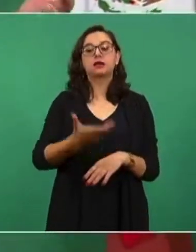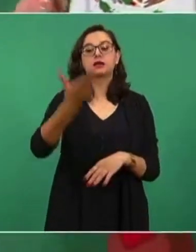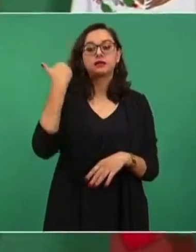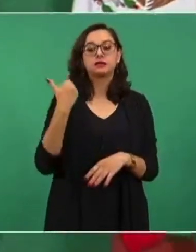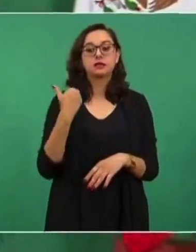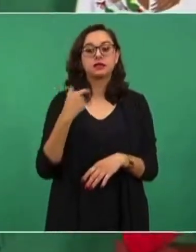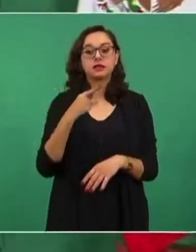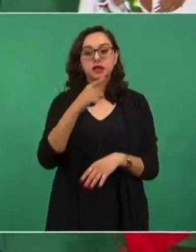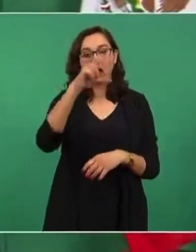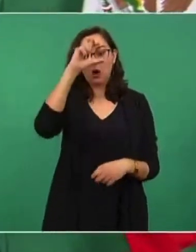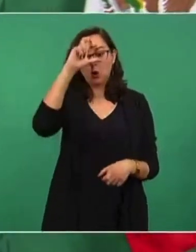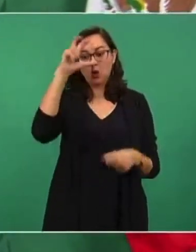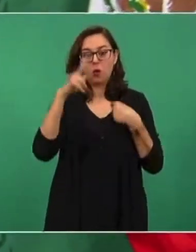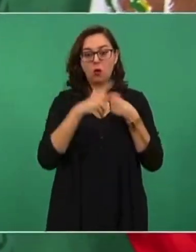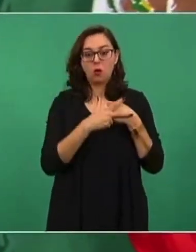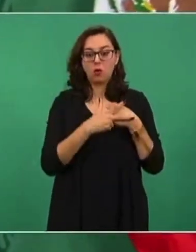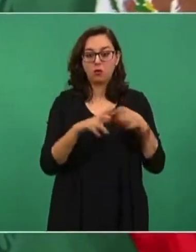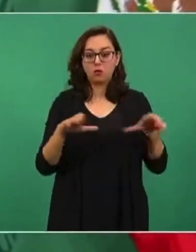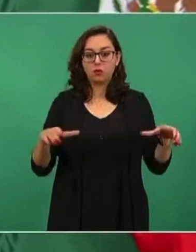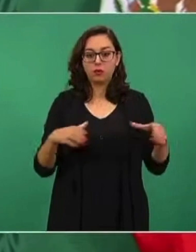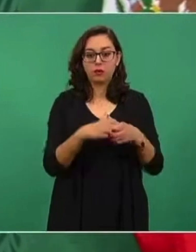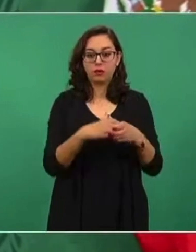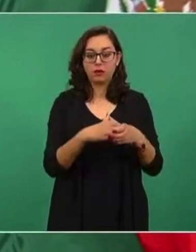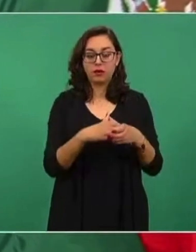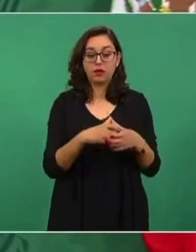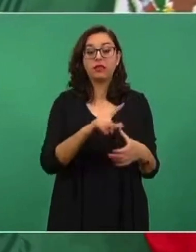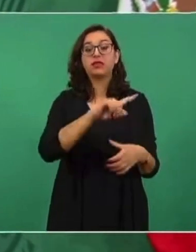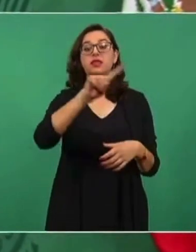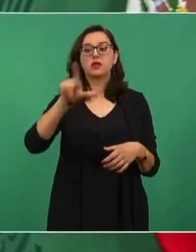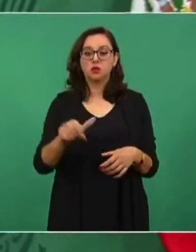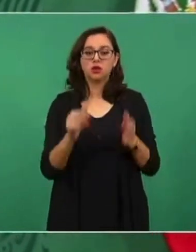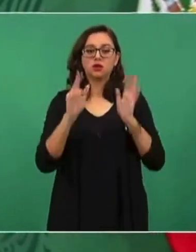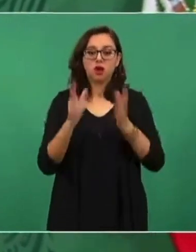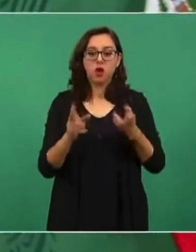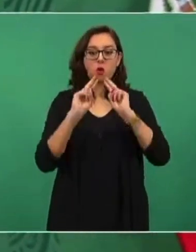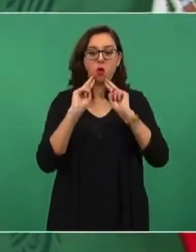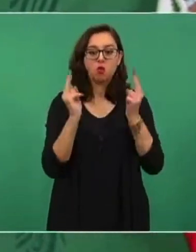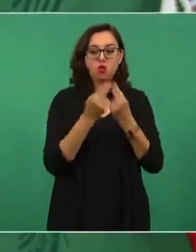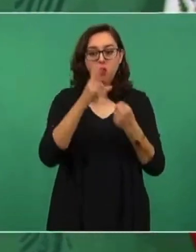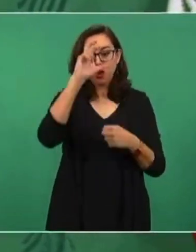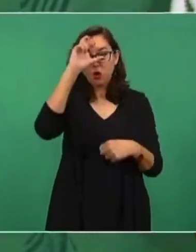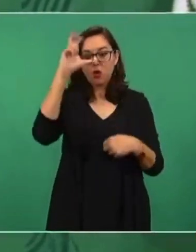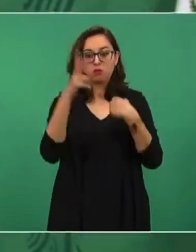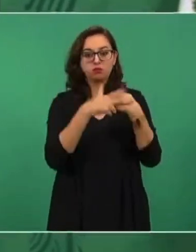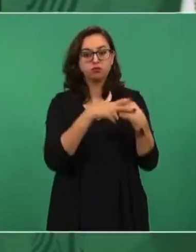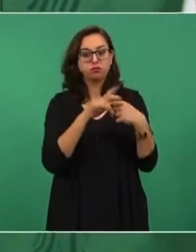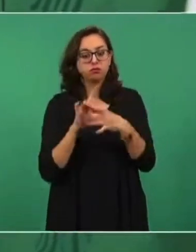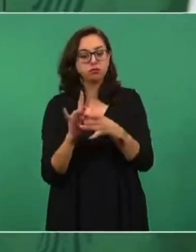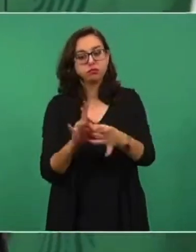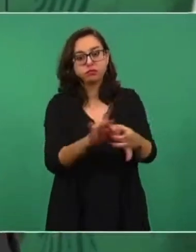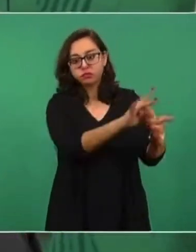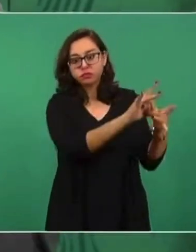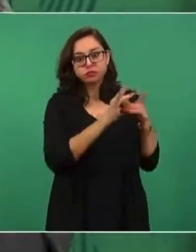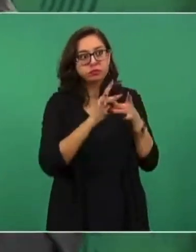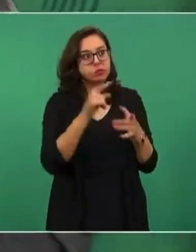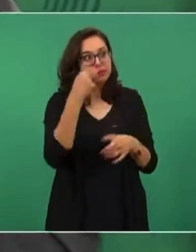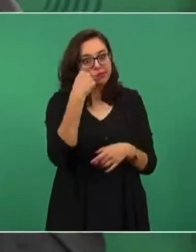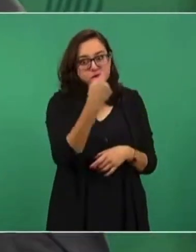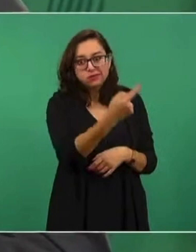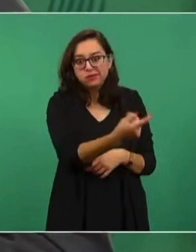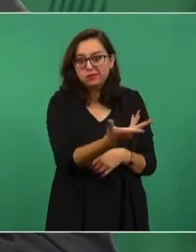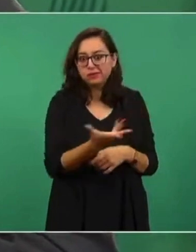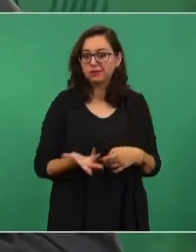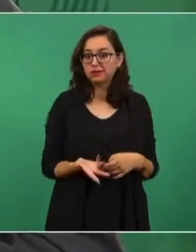y luego con la Unión Europea. Y como lo están haciendo en Asia,